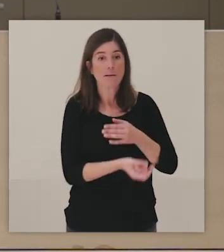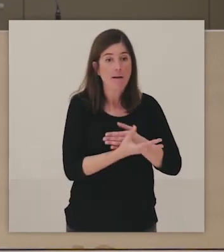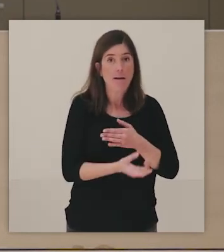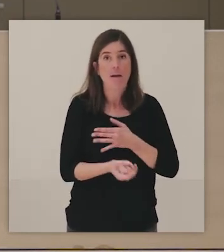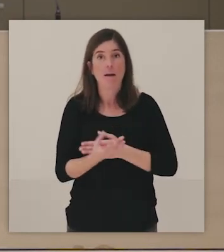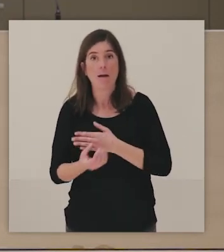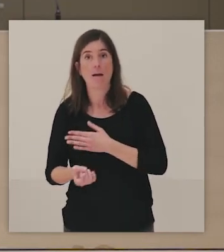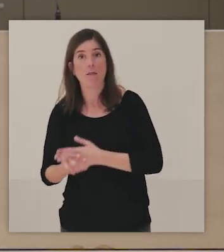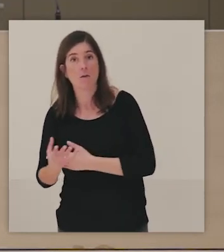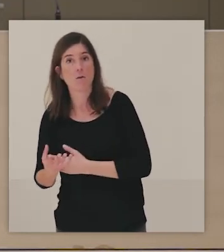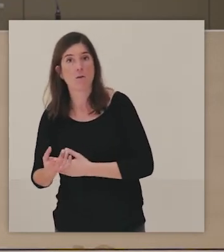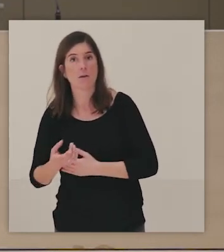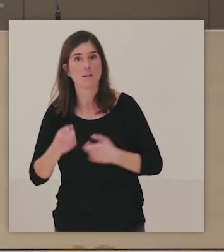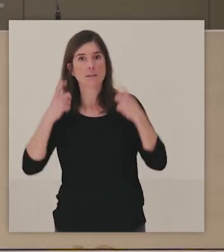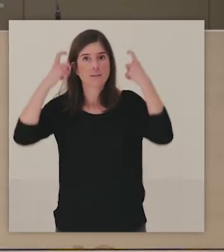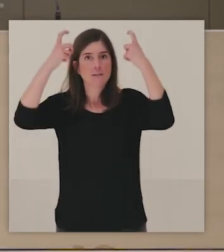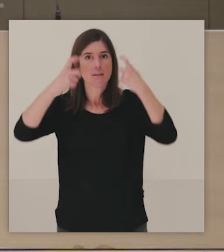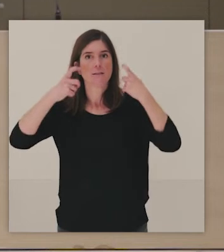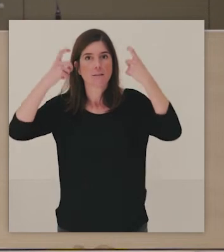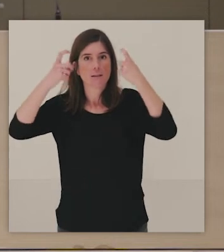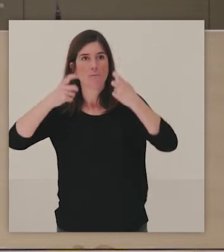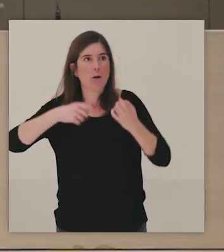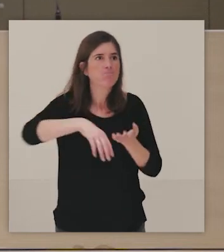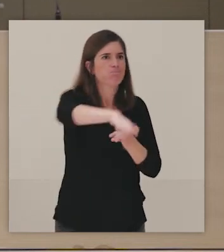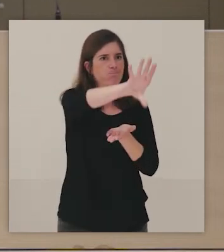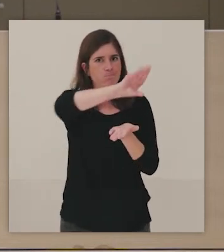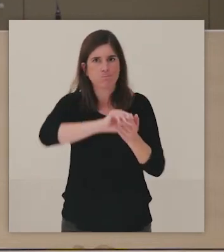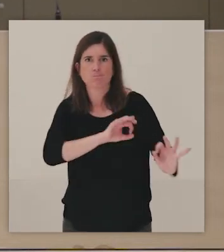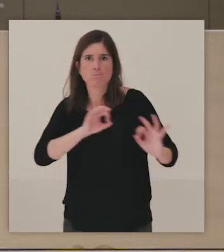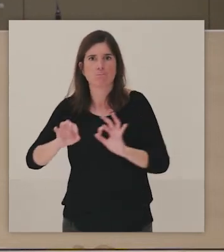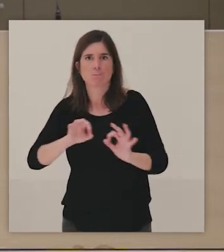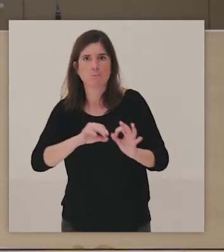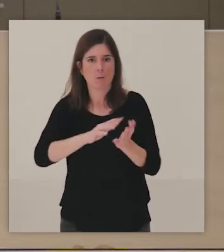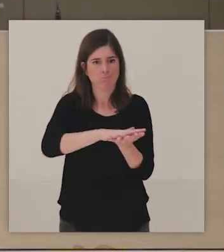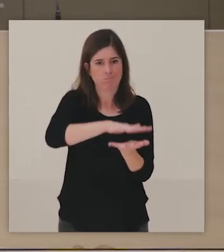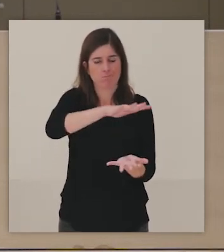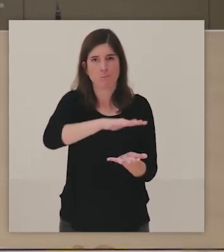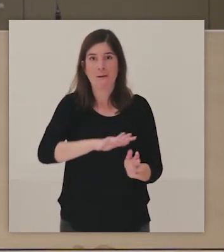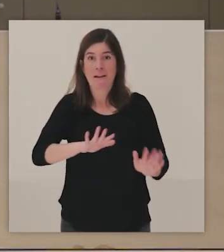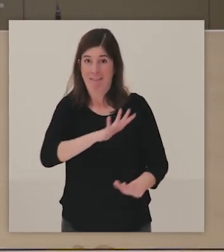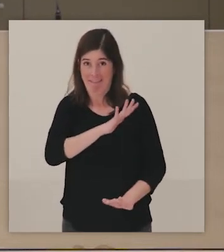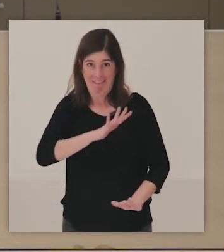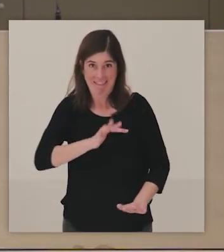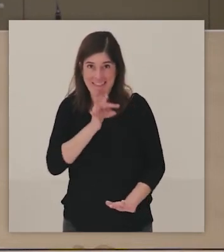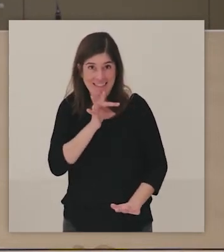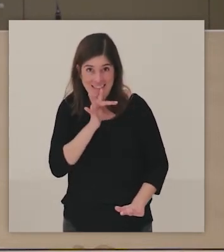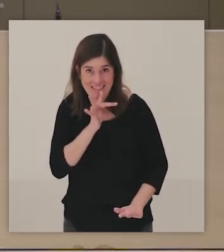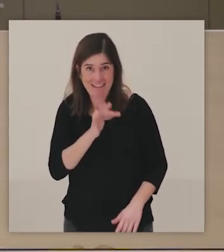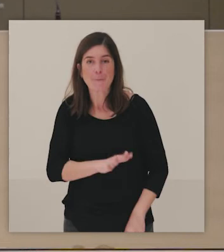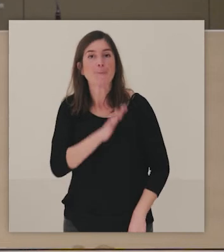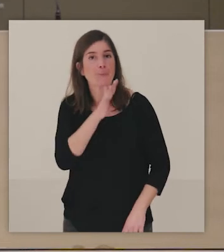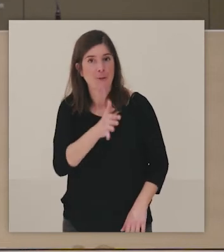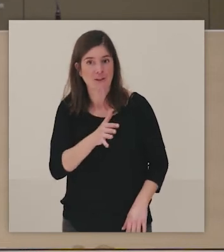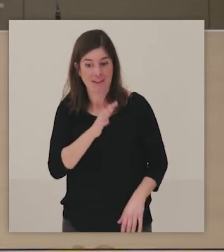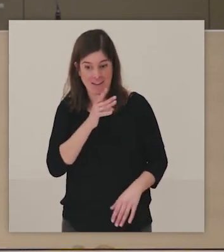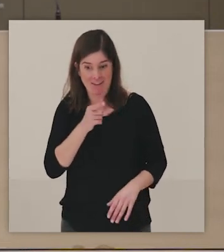intentamos recogerlos en publicaciones. De momento no hay ninguna porque